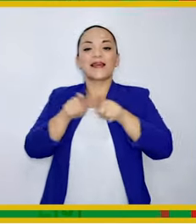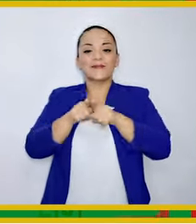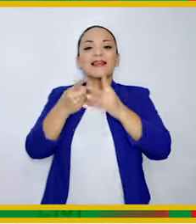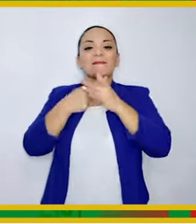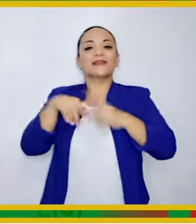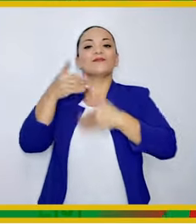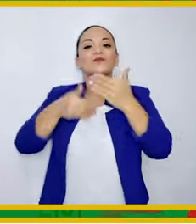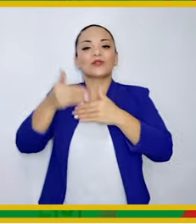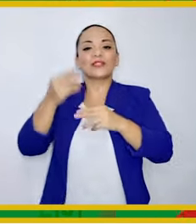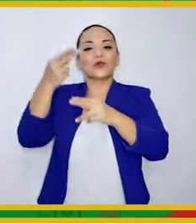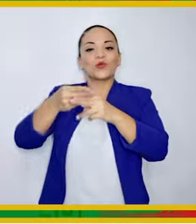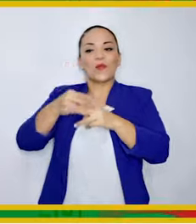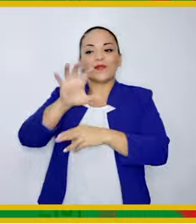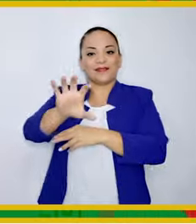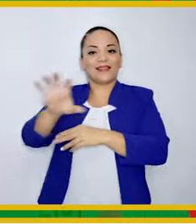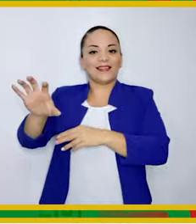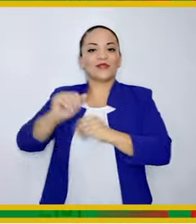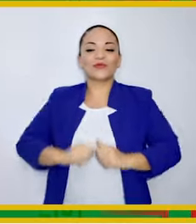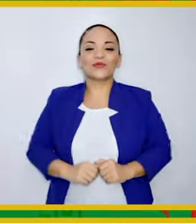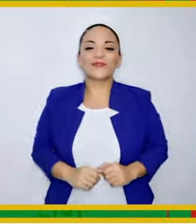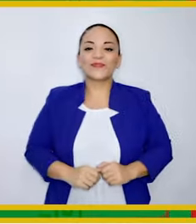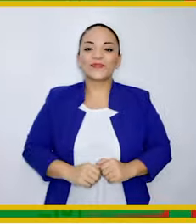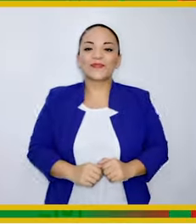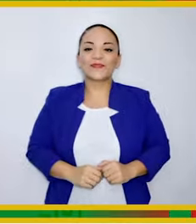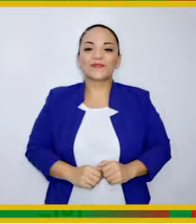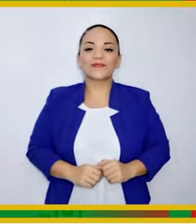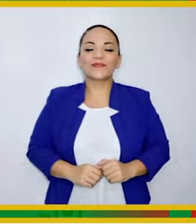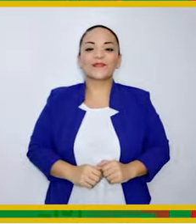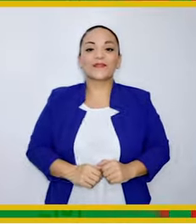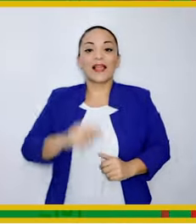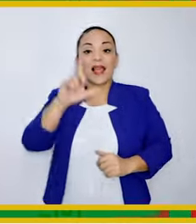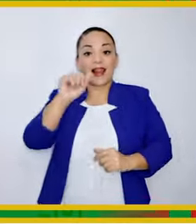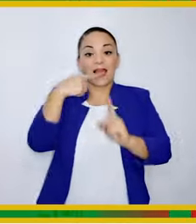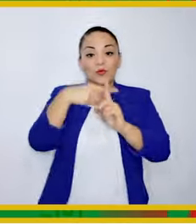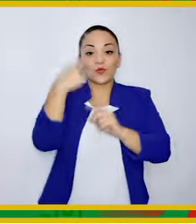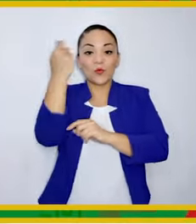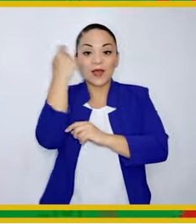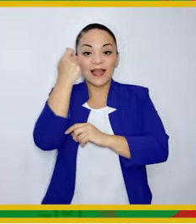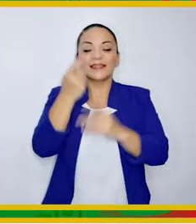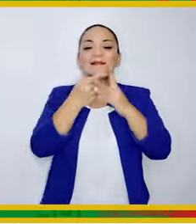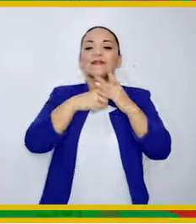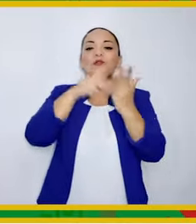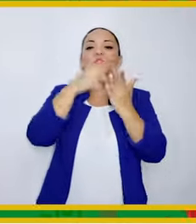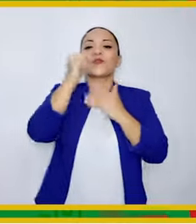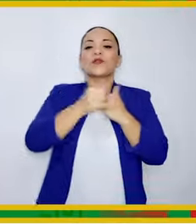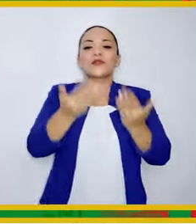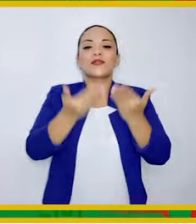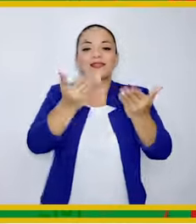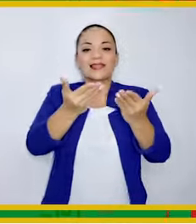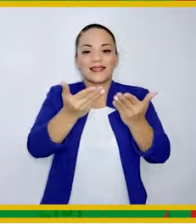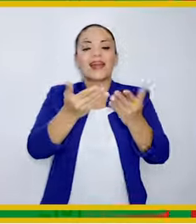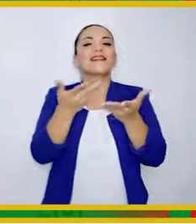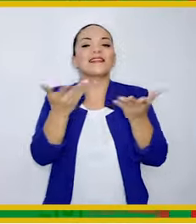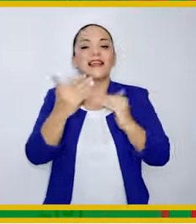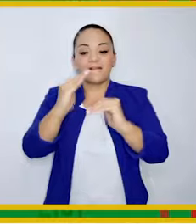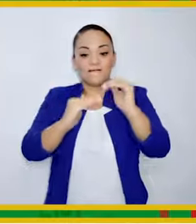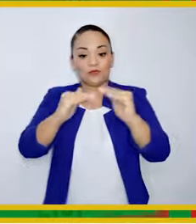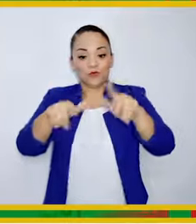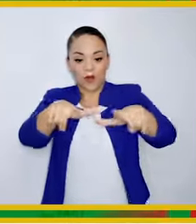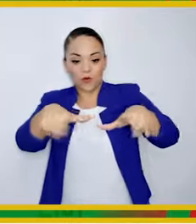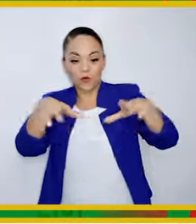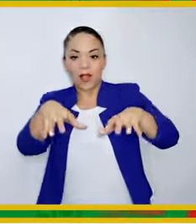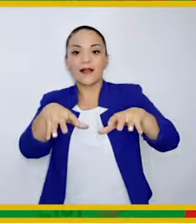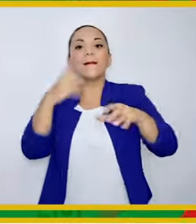obra y empezamos el proceso de escritura En La Cruz inició el proyecto para dar